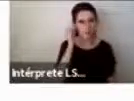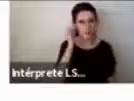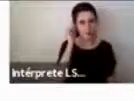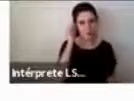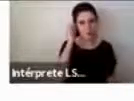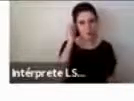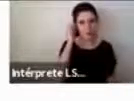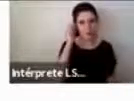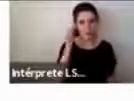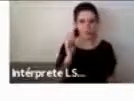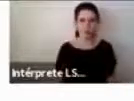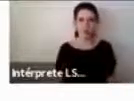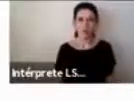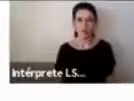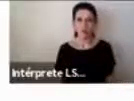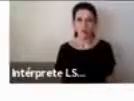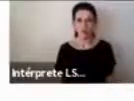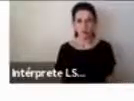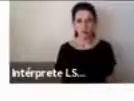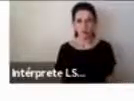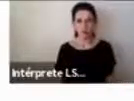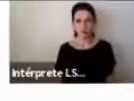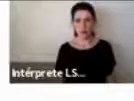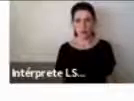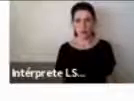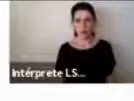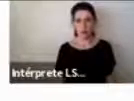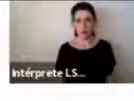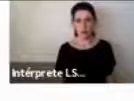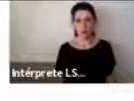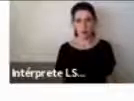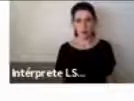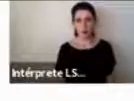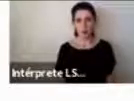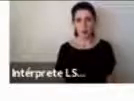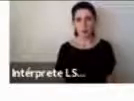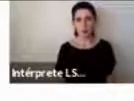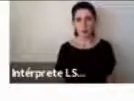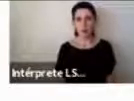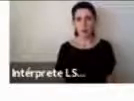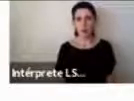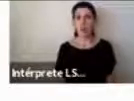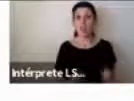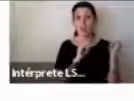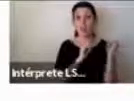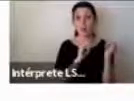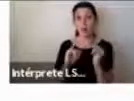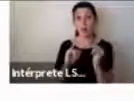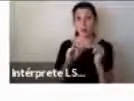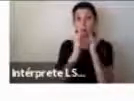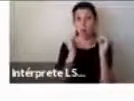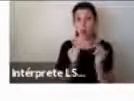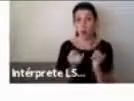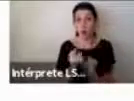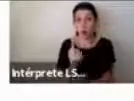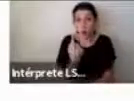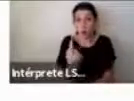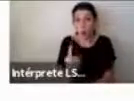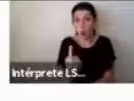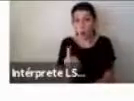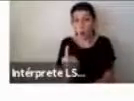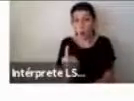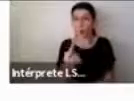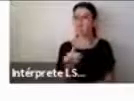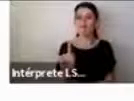Finalmente, es que no tengamos solamente una forma de transmitir la información, sino que nos apoyemos de diferentes recursos para realmente